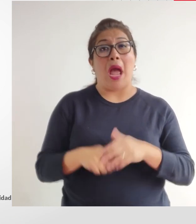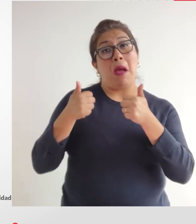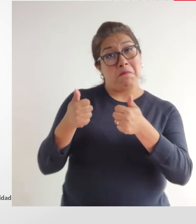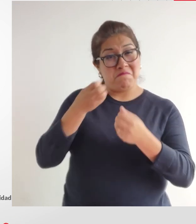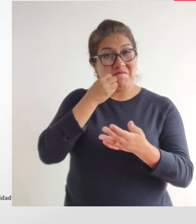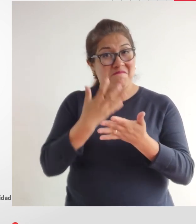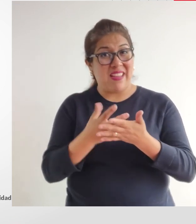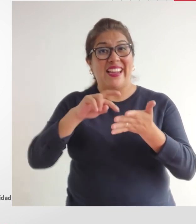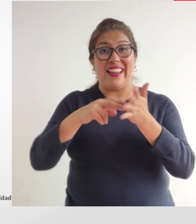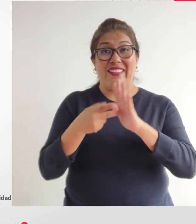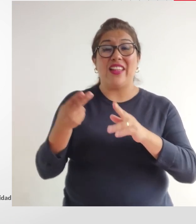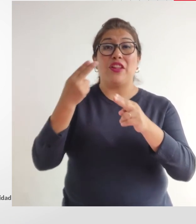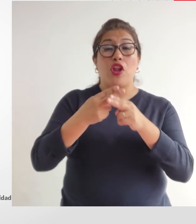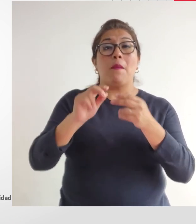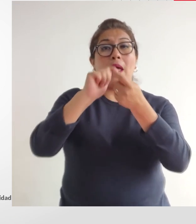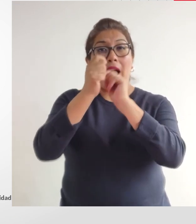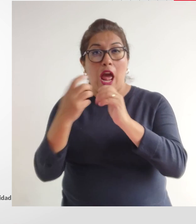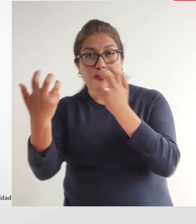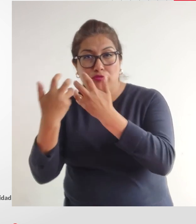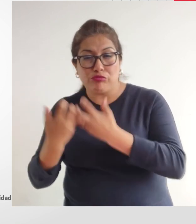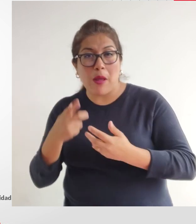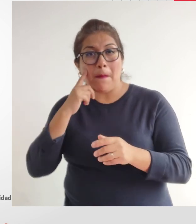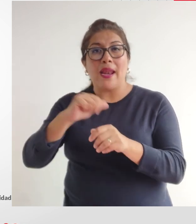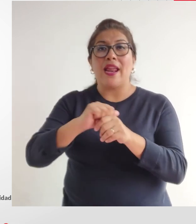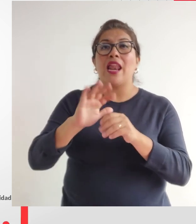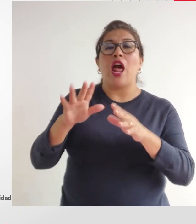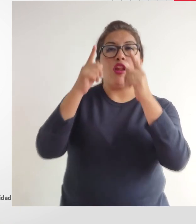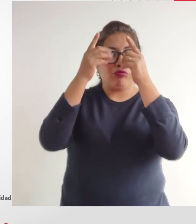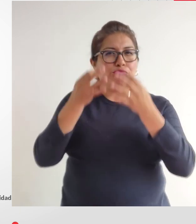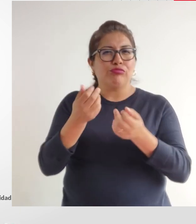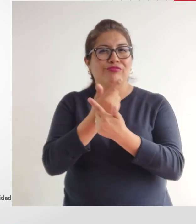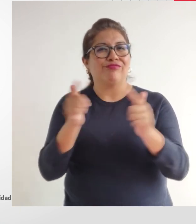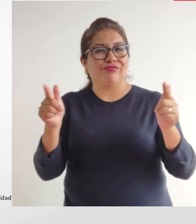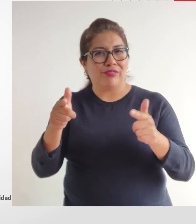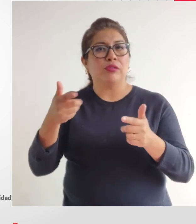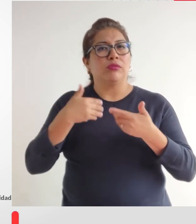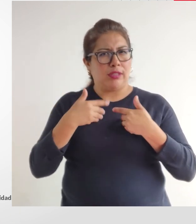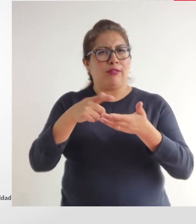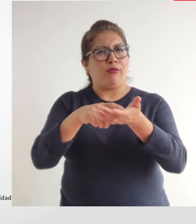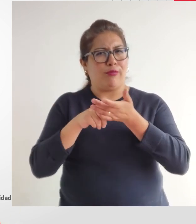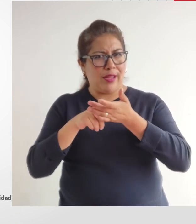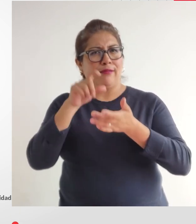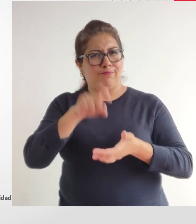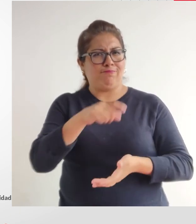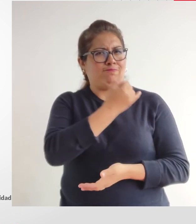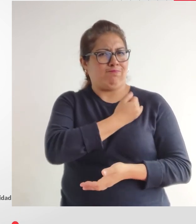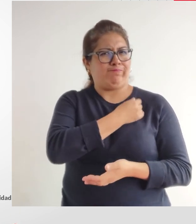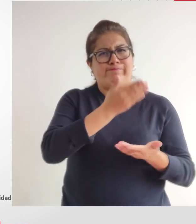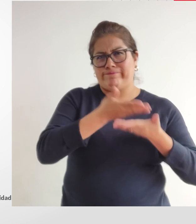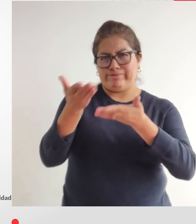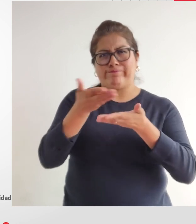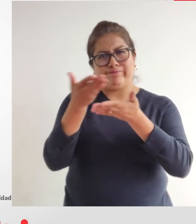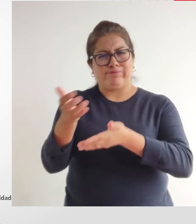Juanita. A eso se llama Ajustes Razonables para el ejercicio de la capacidad jurídica y tienen la obligación de cumplir las